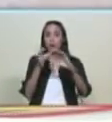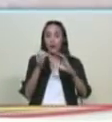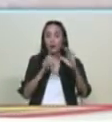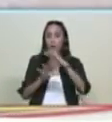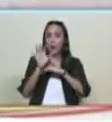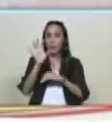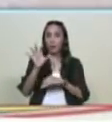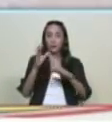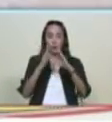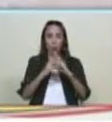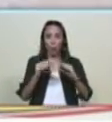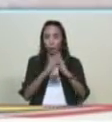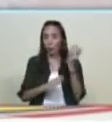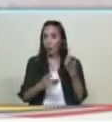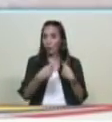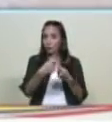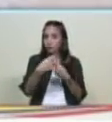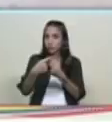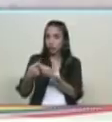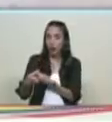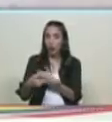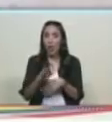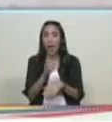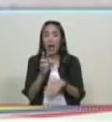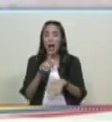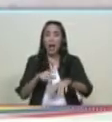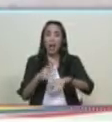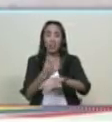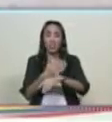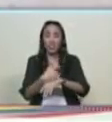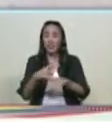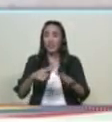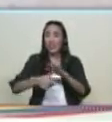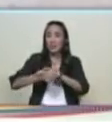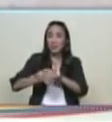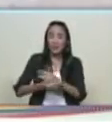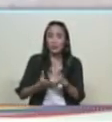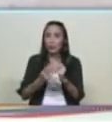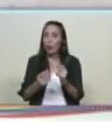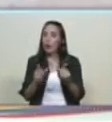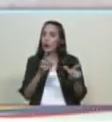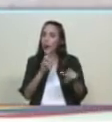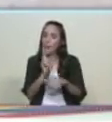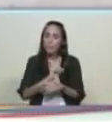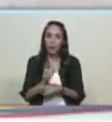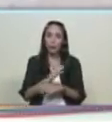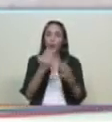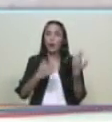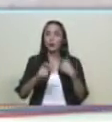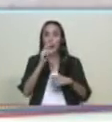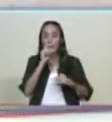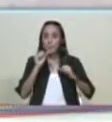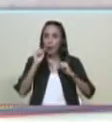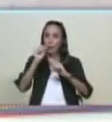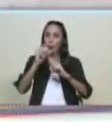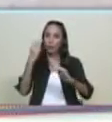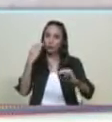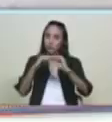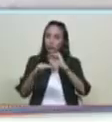sin gestores sin retardo vía satélite directo de Maduro a ti